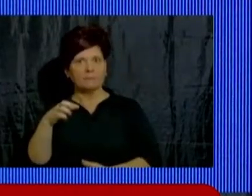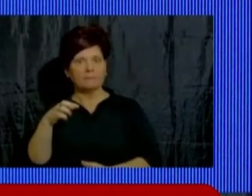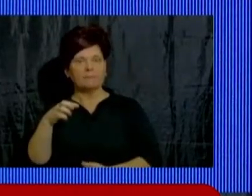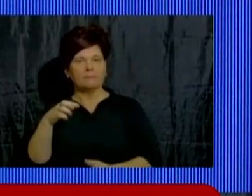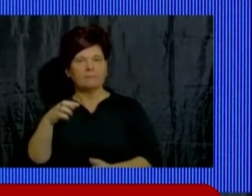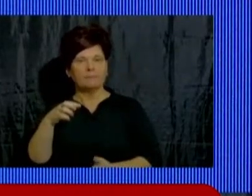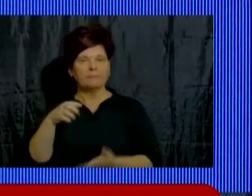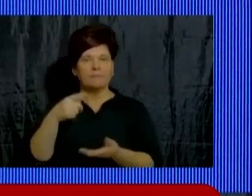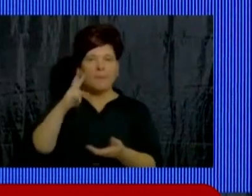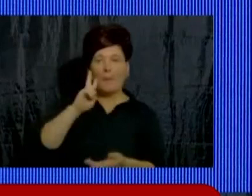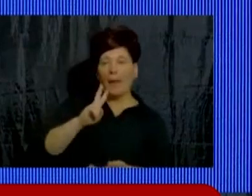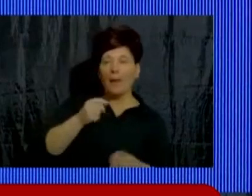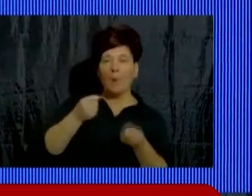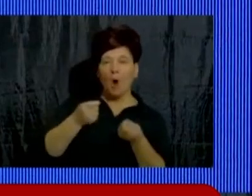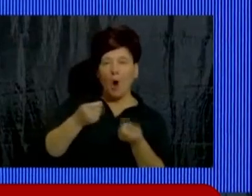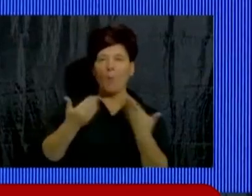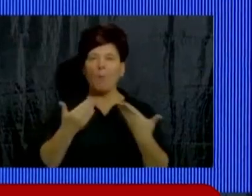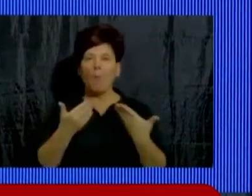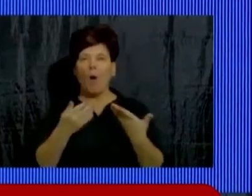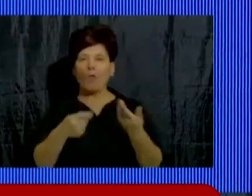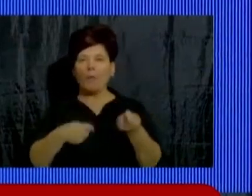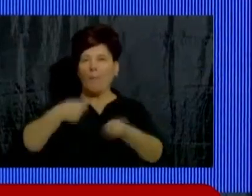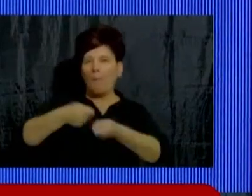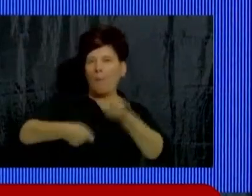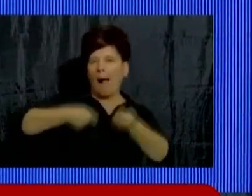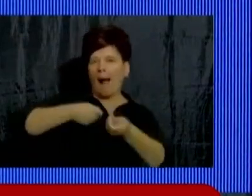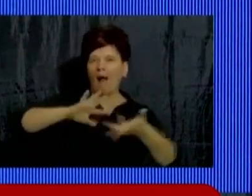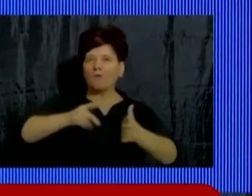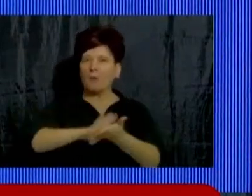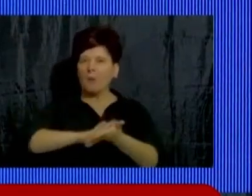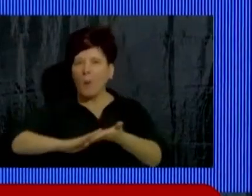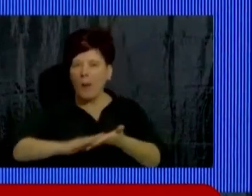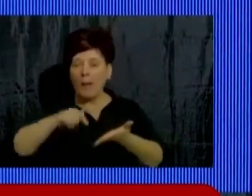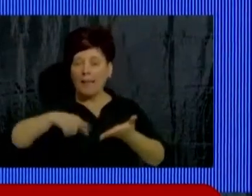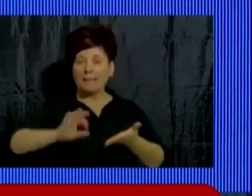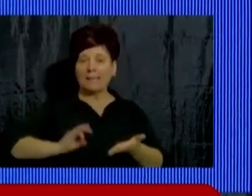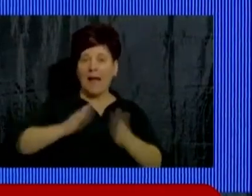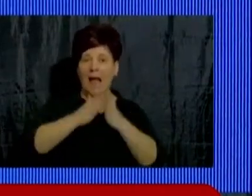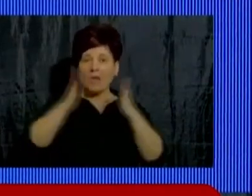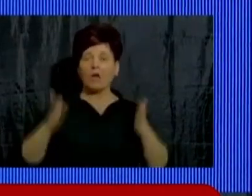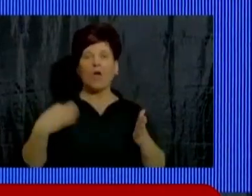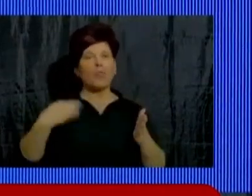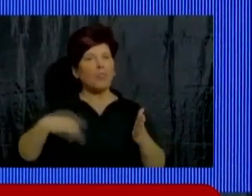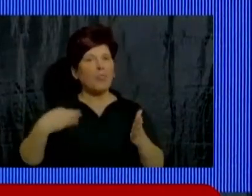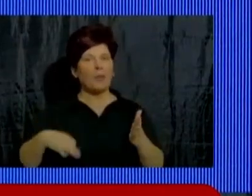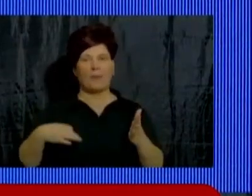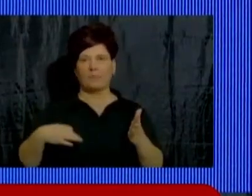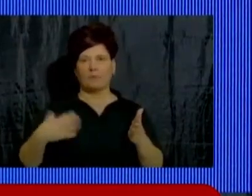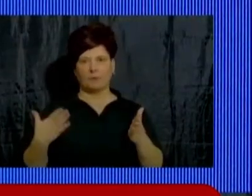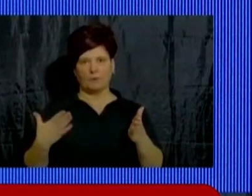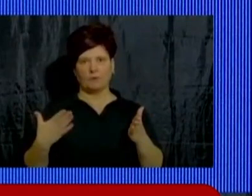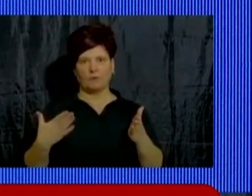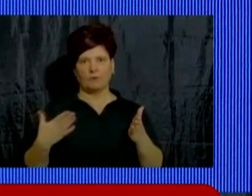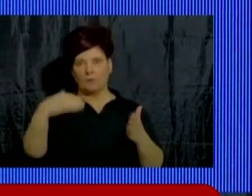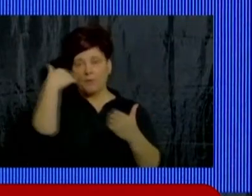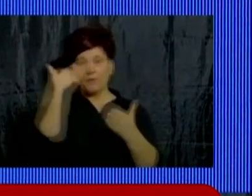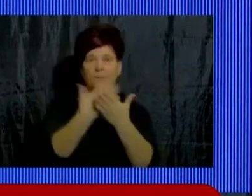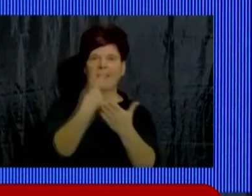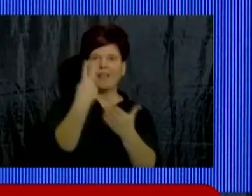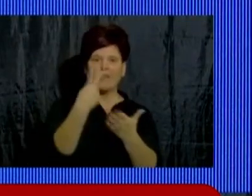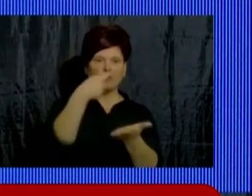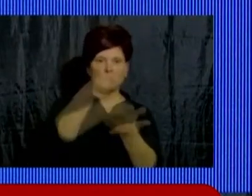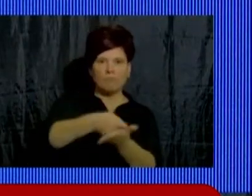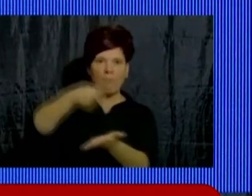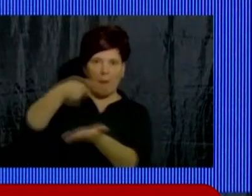y siempre se fueron pagando sin intereses. Este año tenemos la obligación de hacer frente a dos pagos de